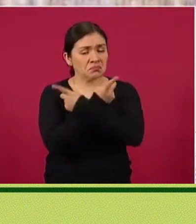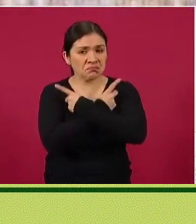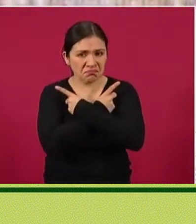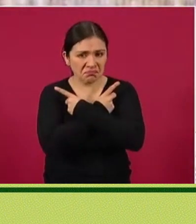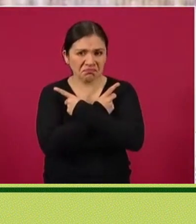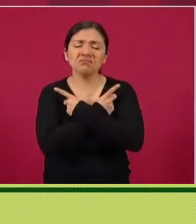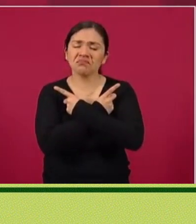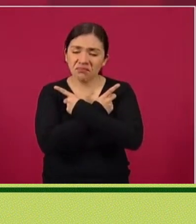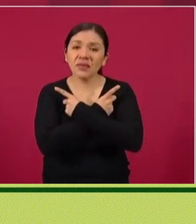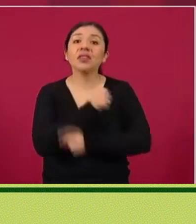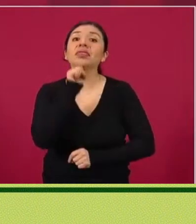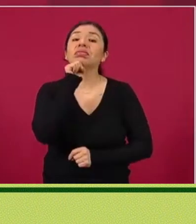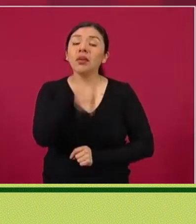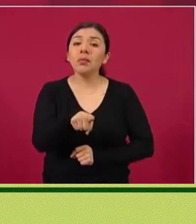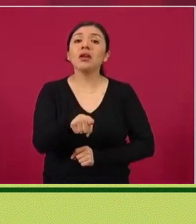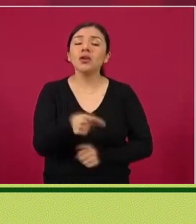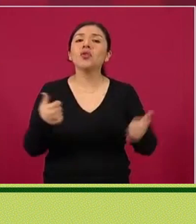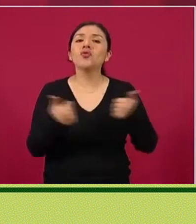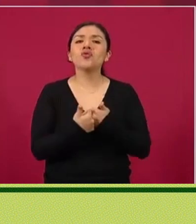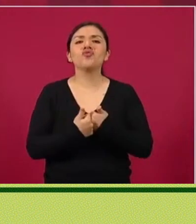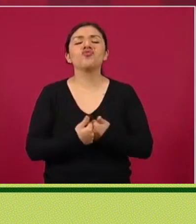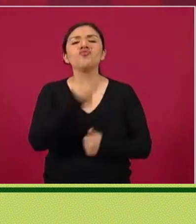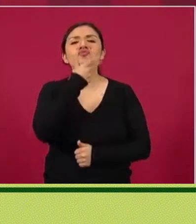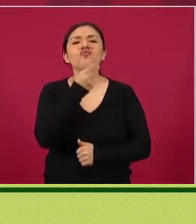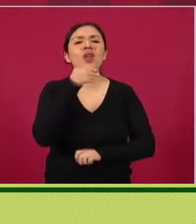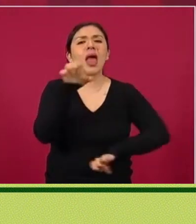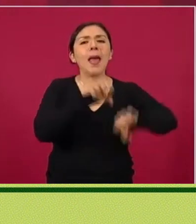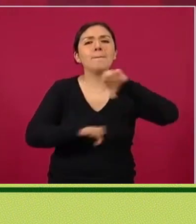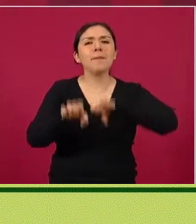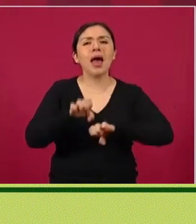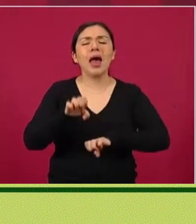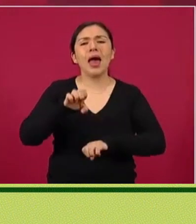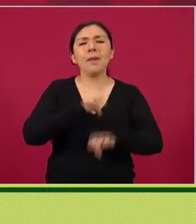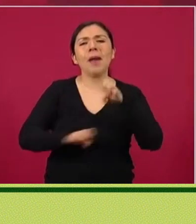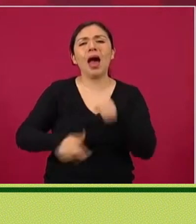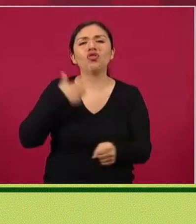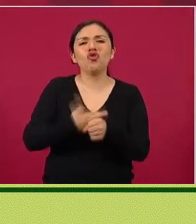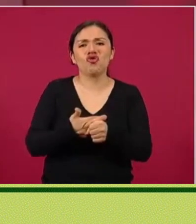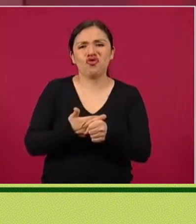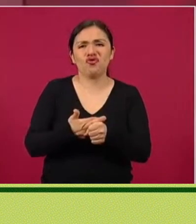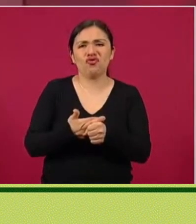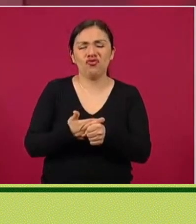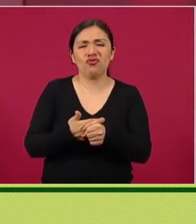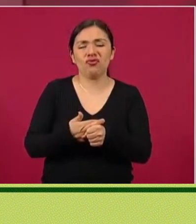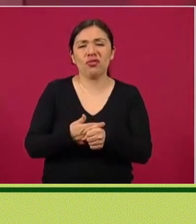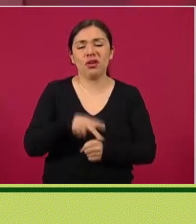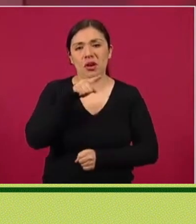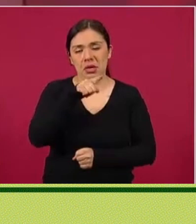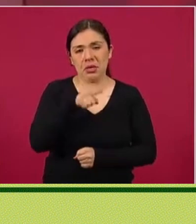y estuvo también el embajador Ken, porque